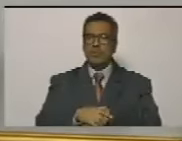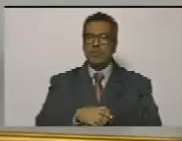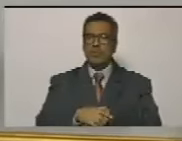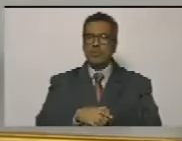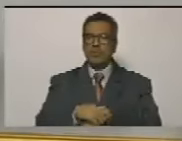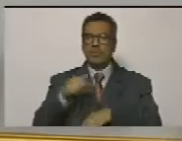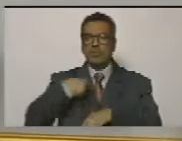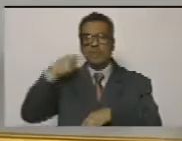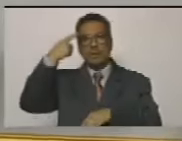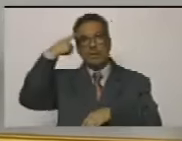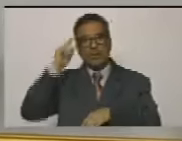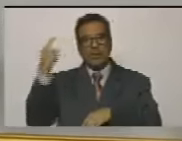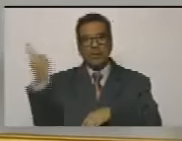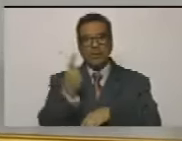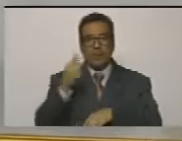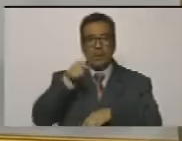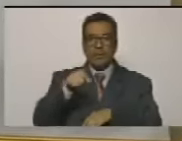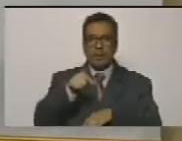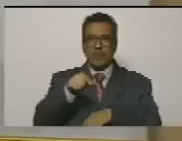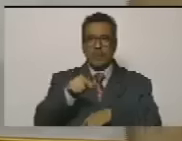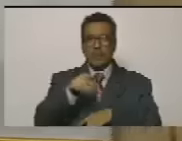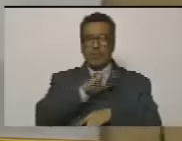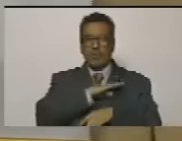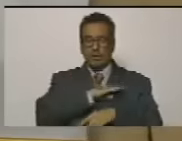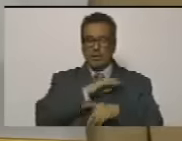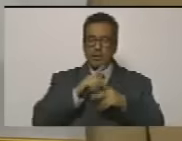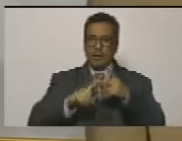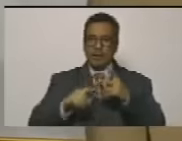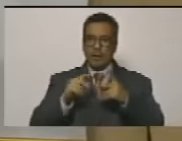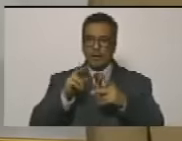y creo que por allí viene el término de la revictimización